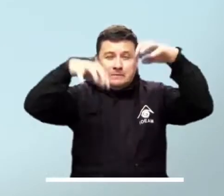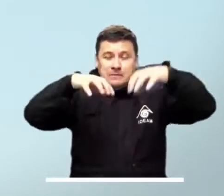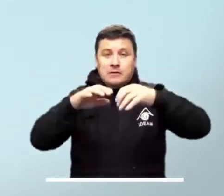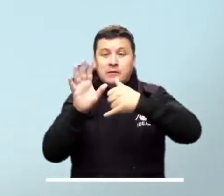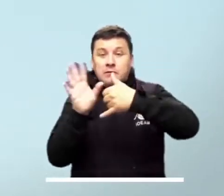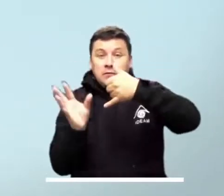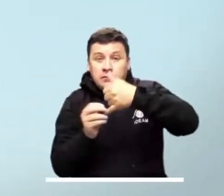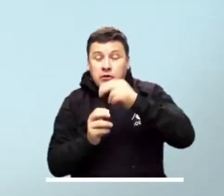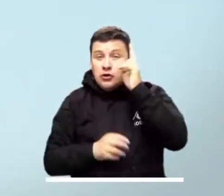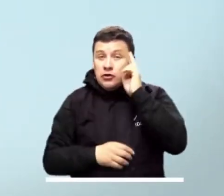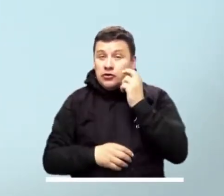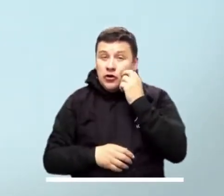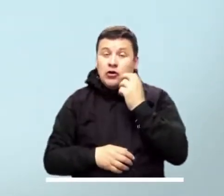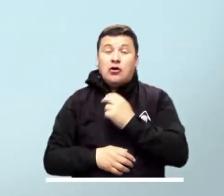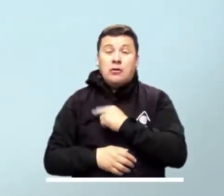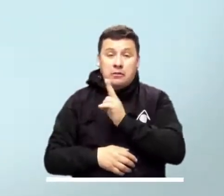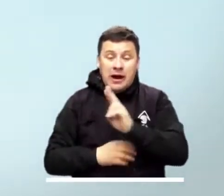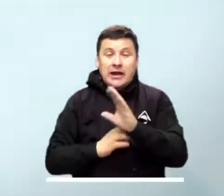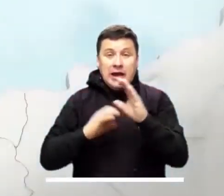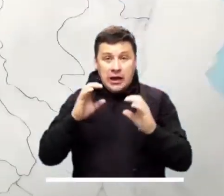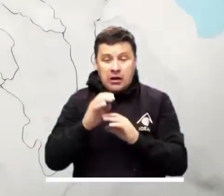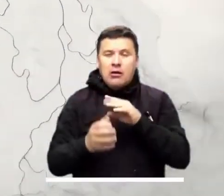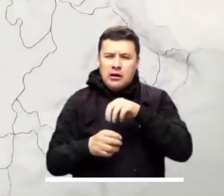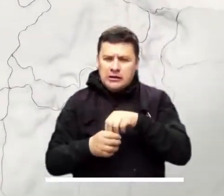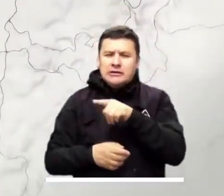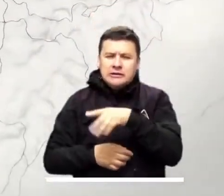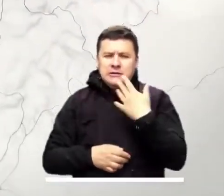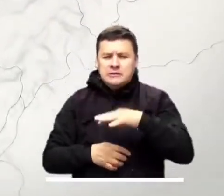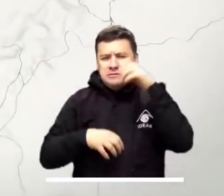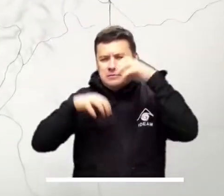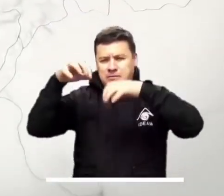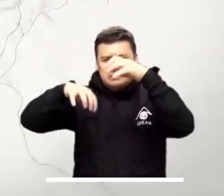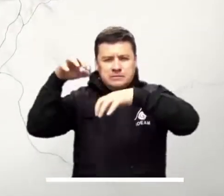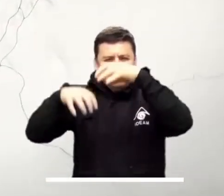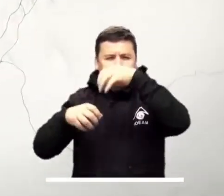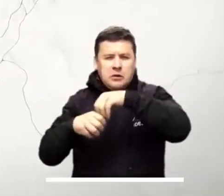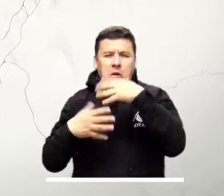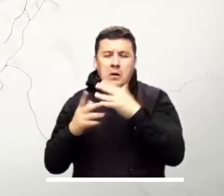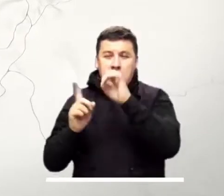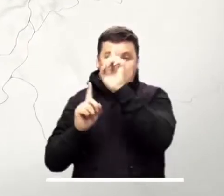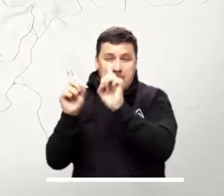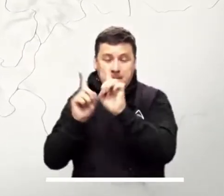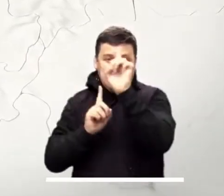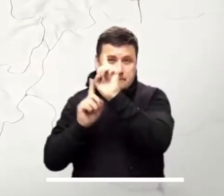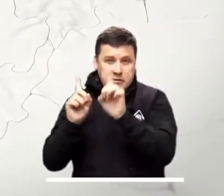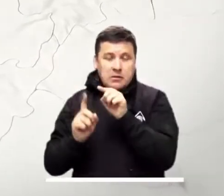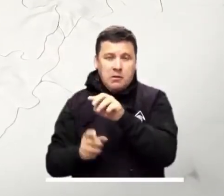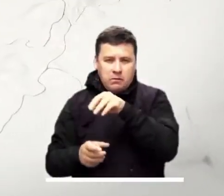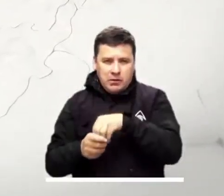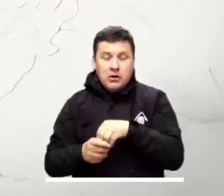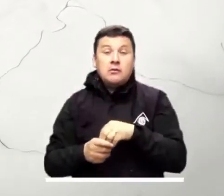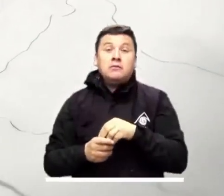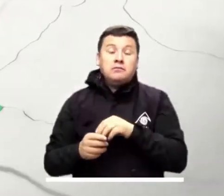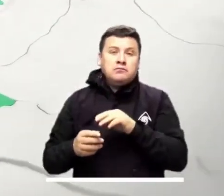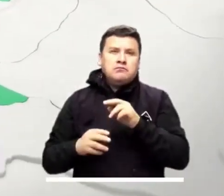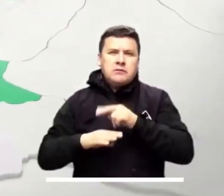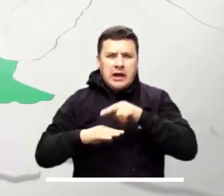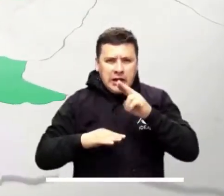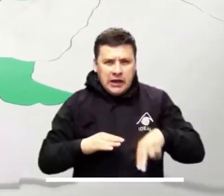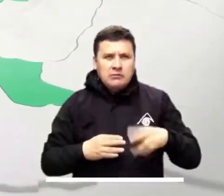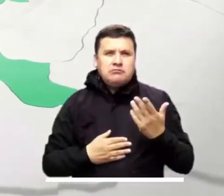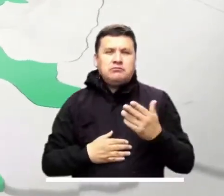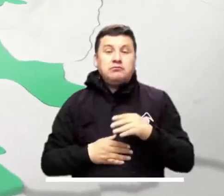Providencia tendremos cielo cubierto y precipitaciones de variada intensidad. En Chocó, Valle del Cauca y Cauca tendremos